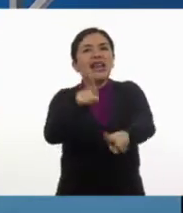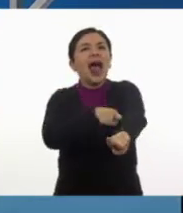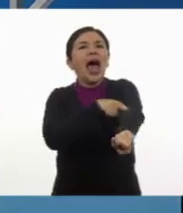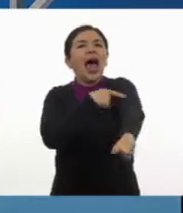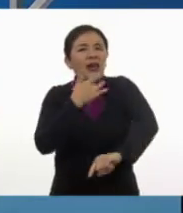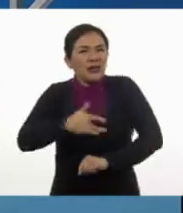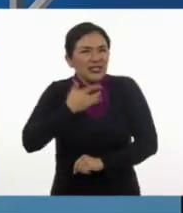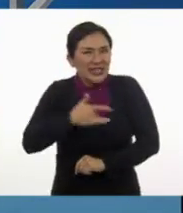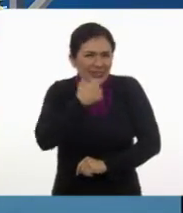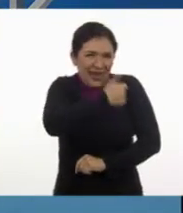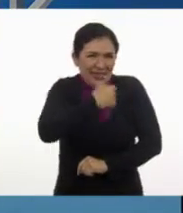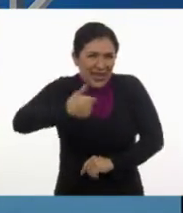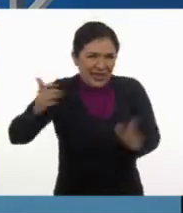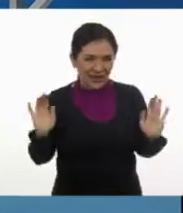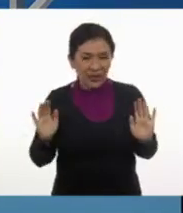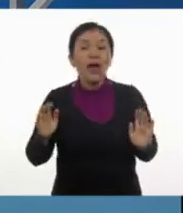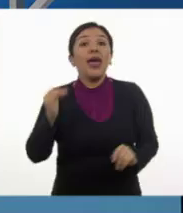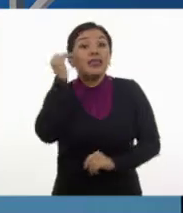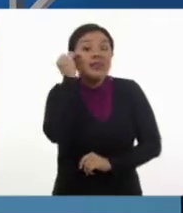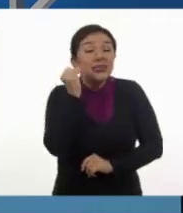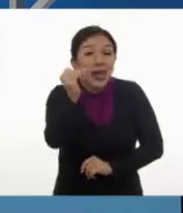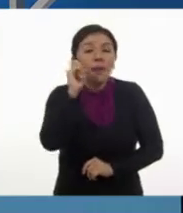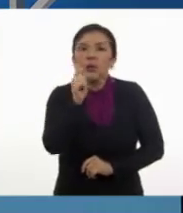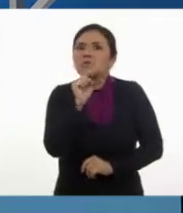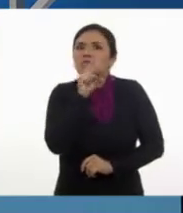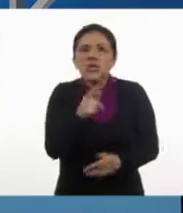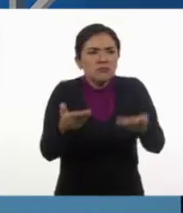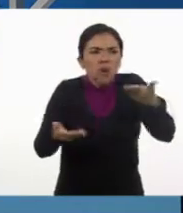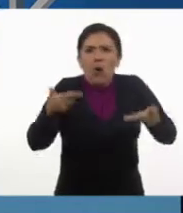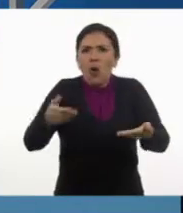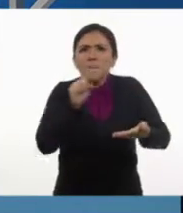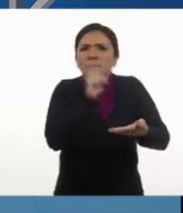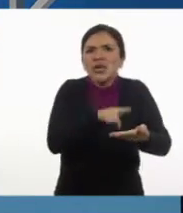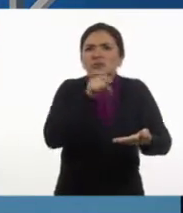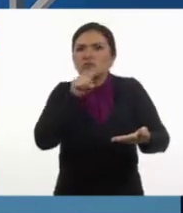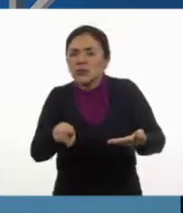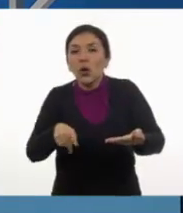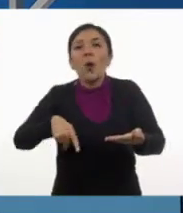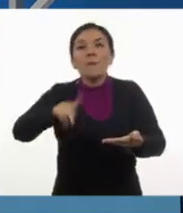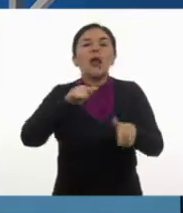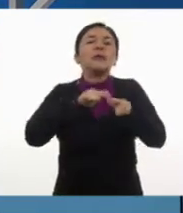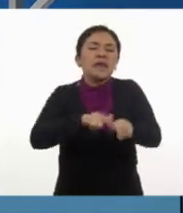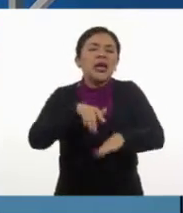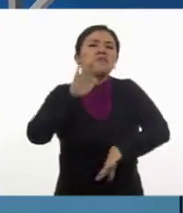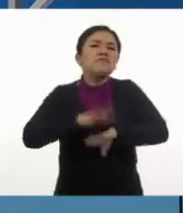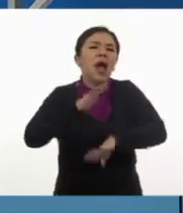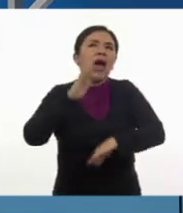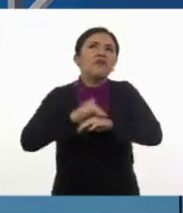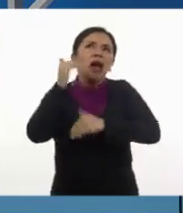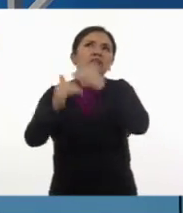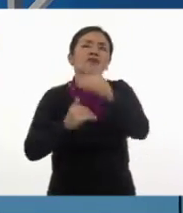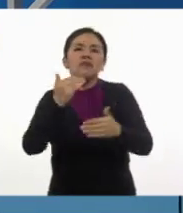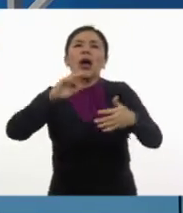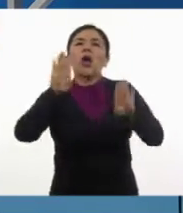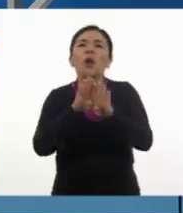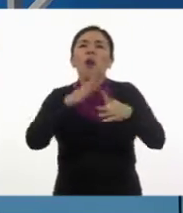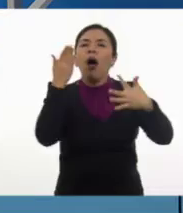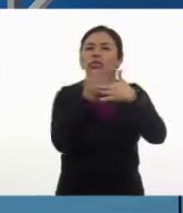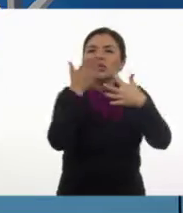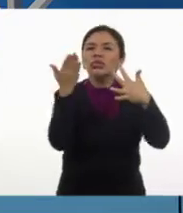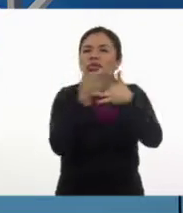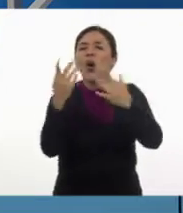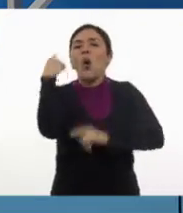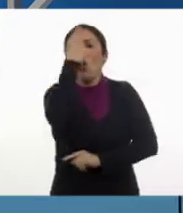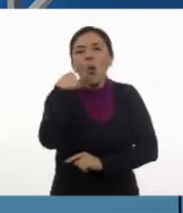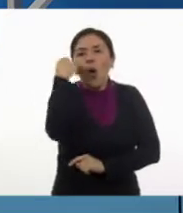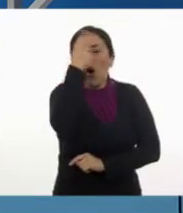para otras personas. El tiempo es el mismo y así podríamos continuar sin parar, subdividiendo en